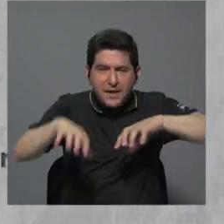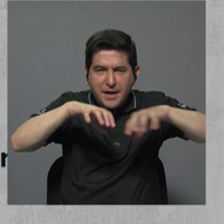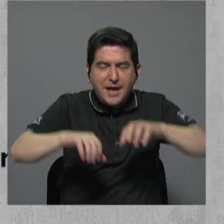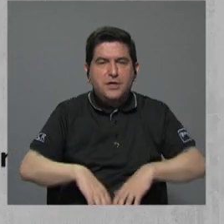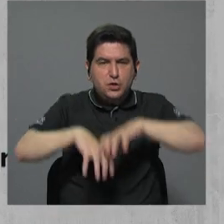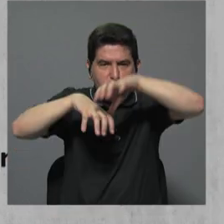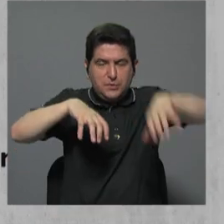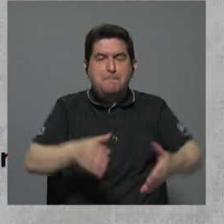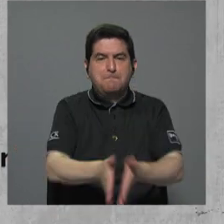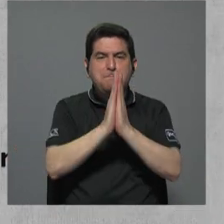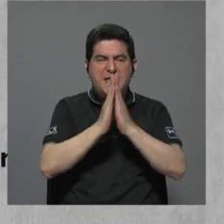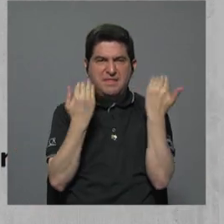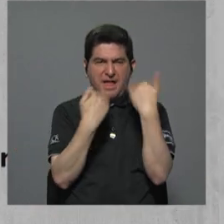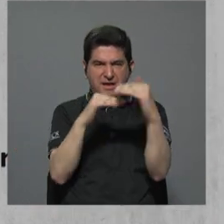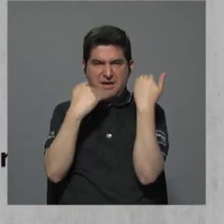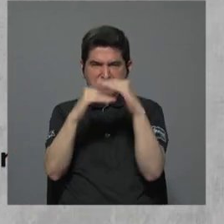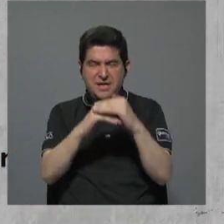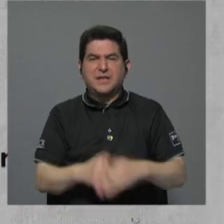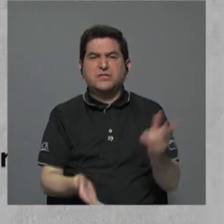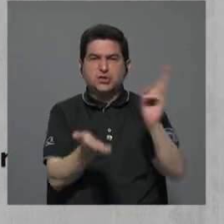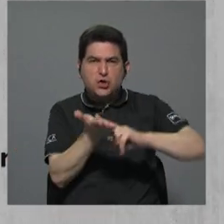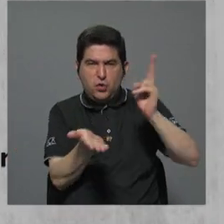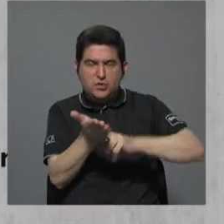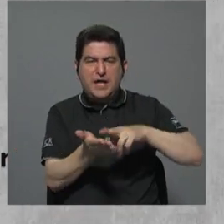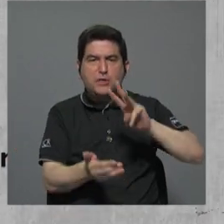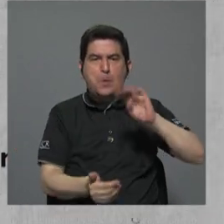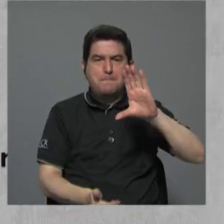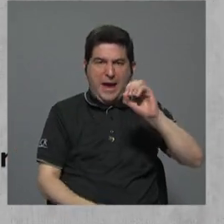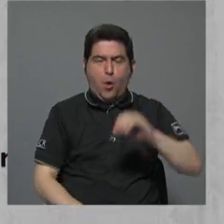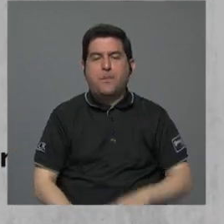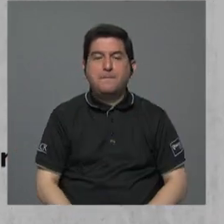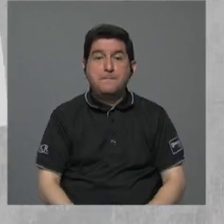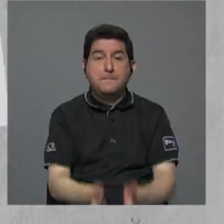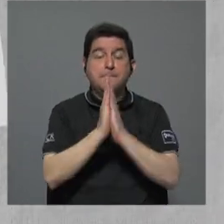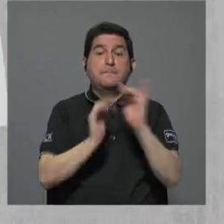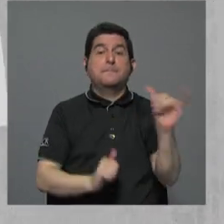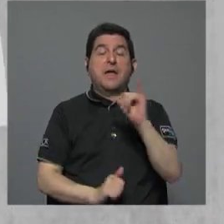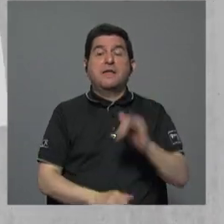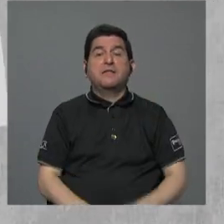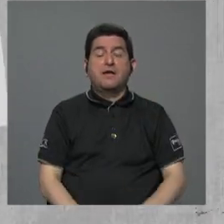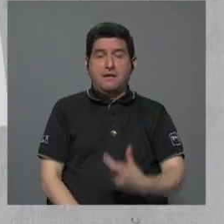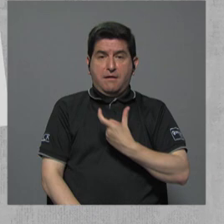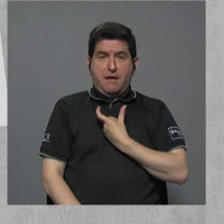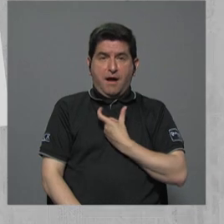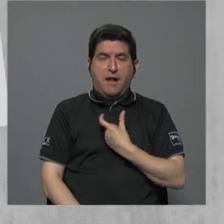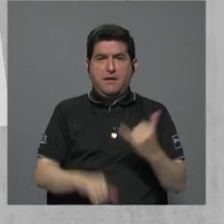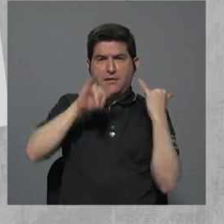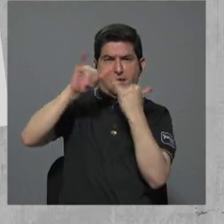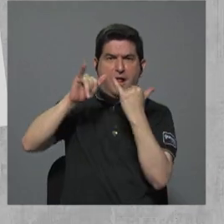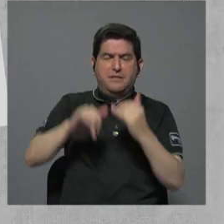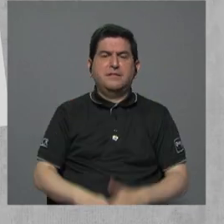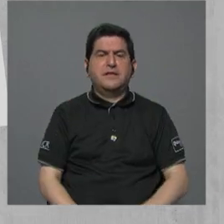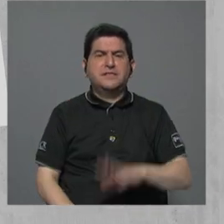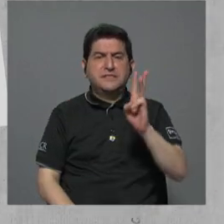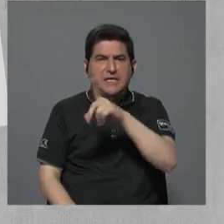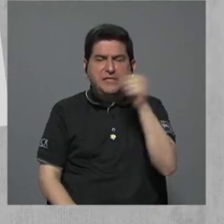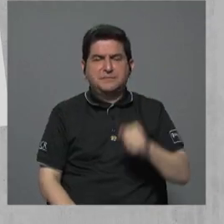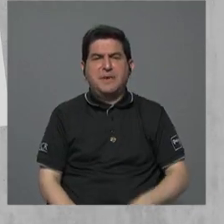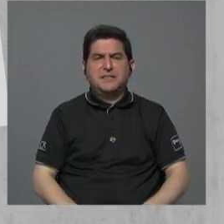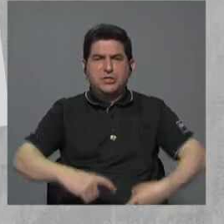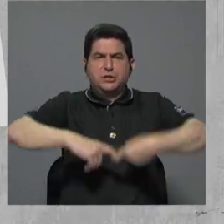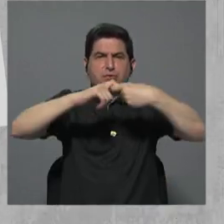cantonales piden restricciones para los contratos de MECO. Piden también que los alcaldes imputados reciban seis meses de